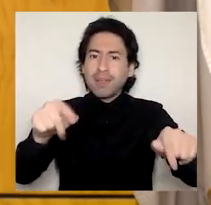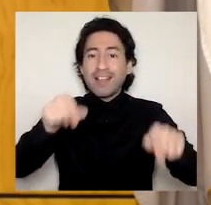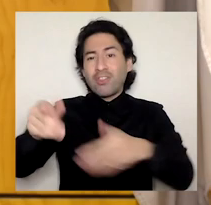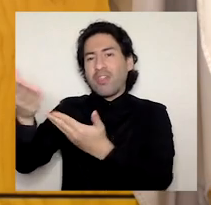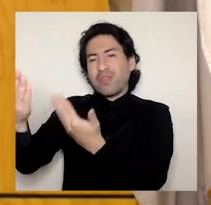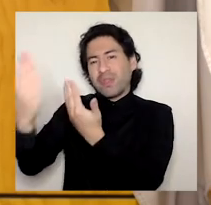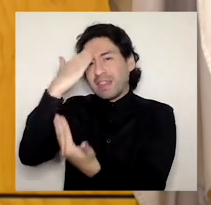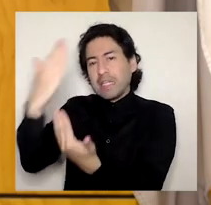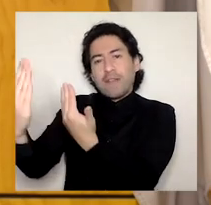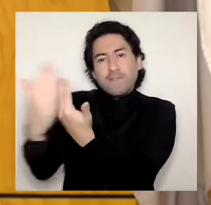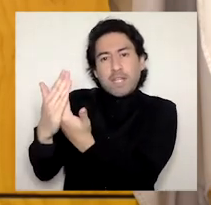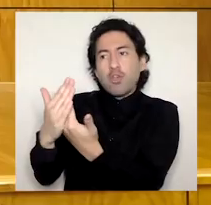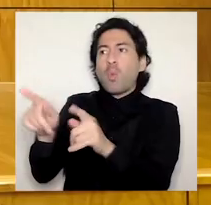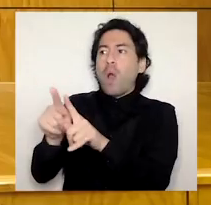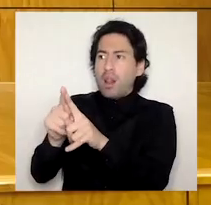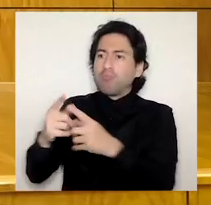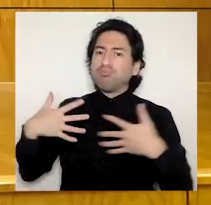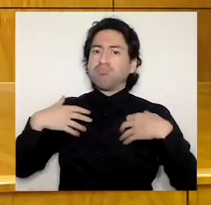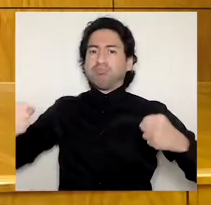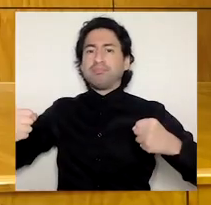de la gran incertidumbre que vivimos.